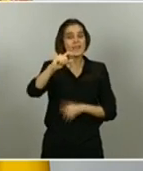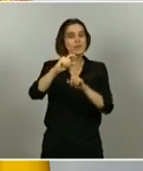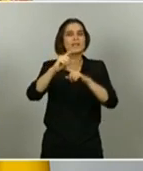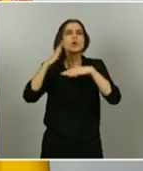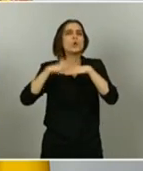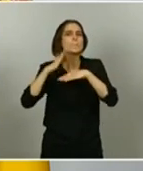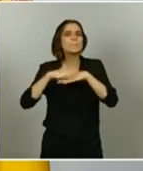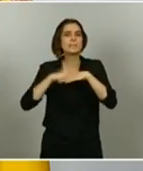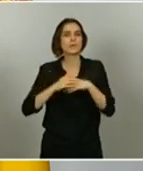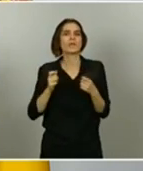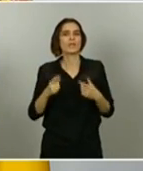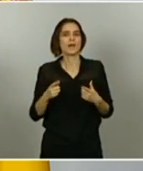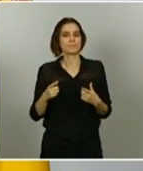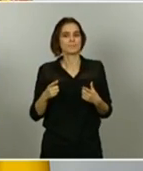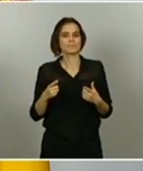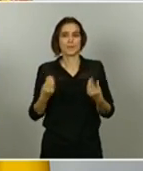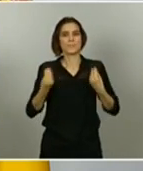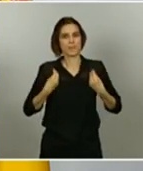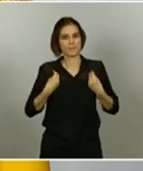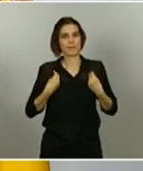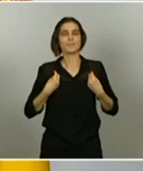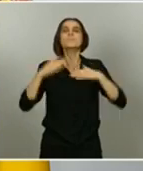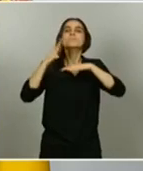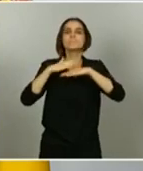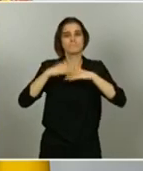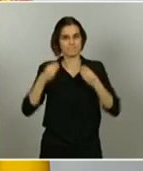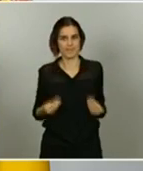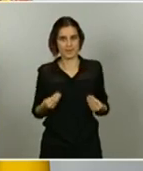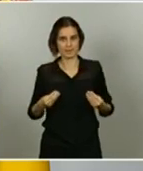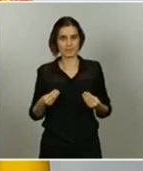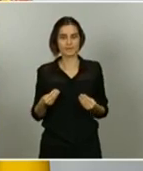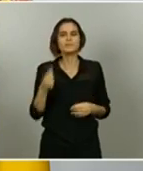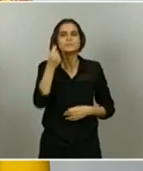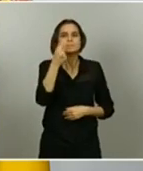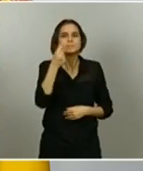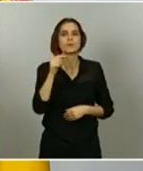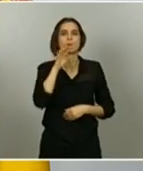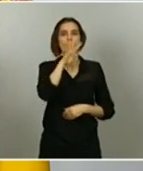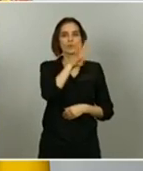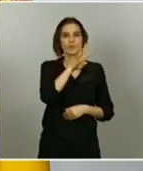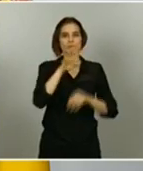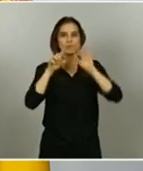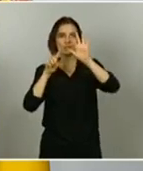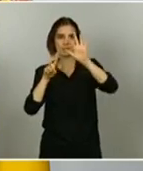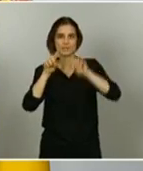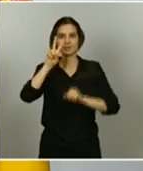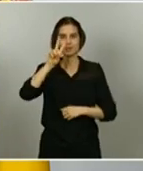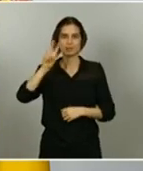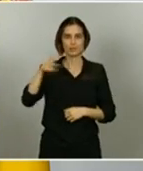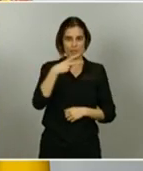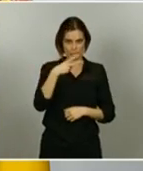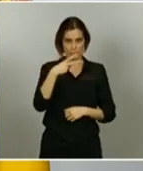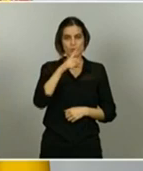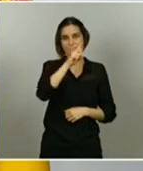de dignidad. El umbral de renta garantizada será de 462 euros. 462 euros al mes